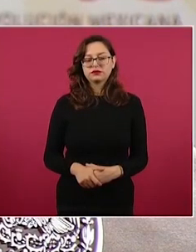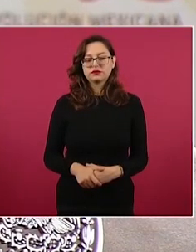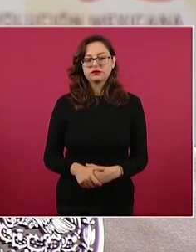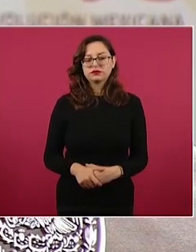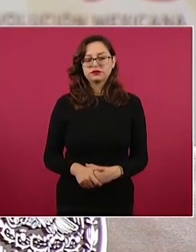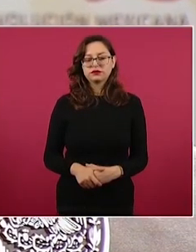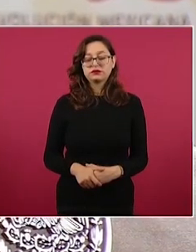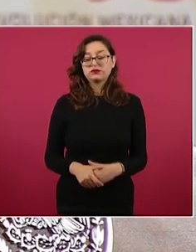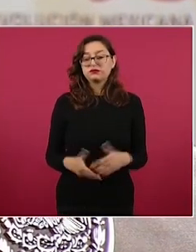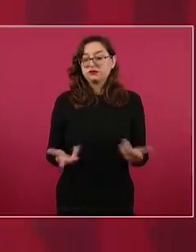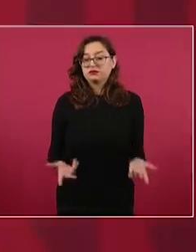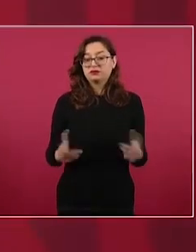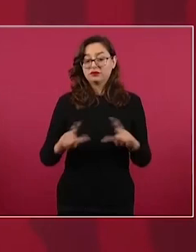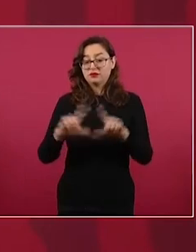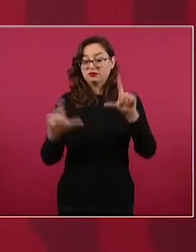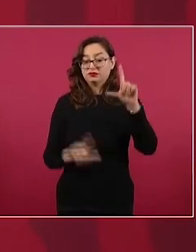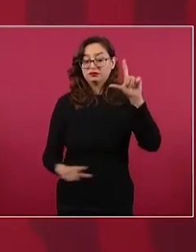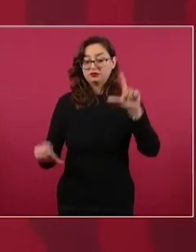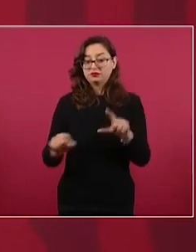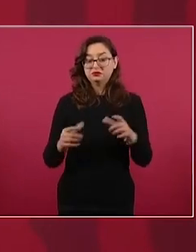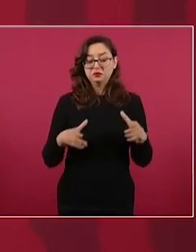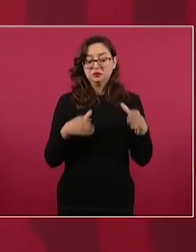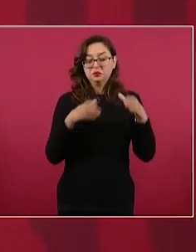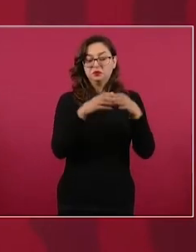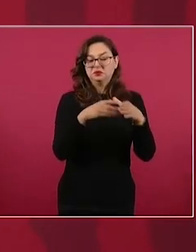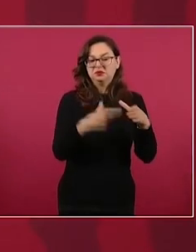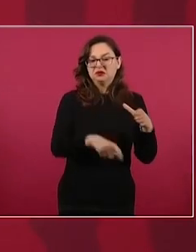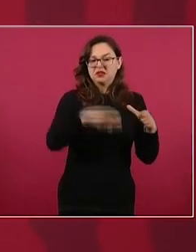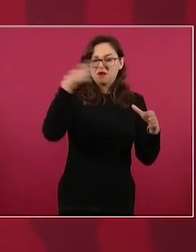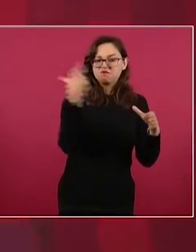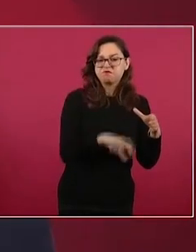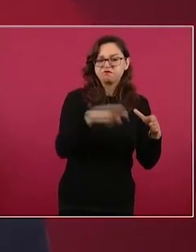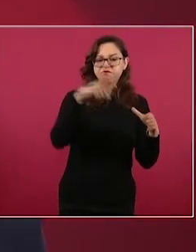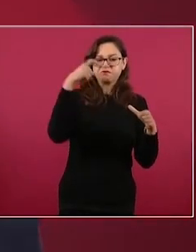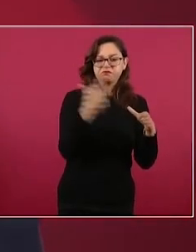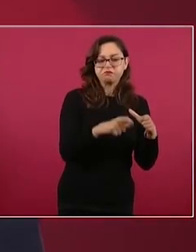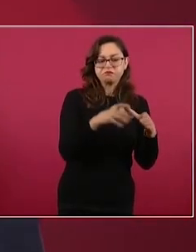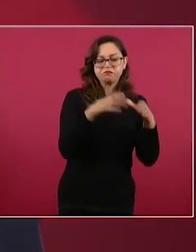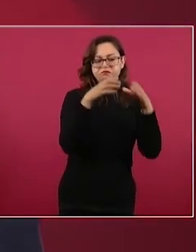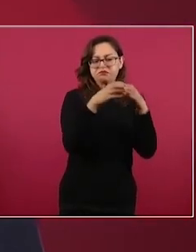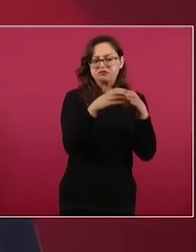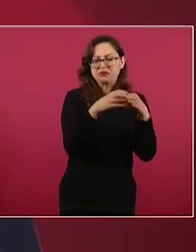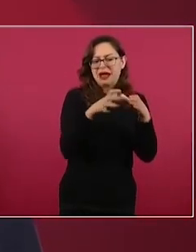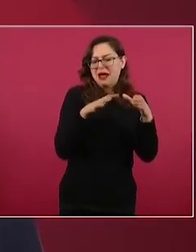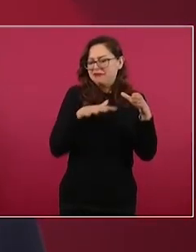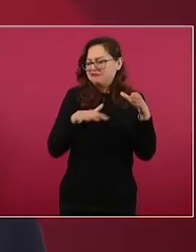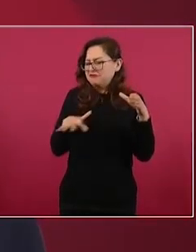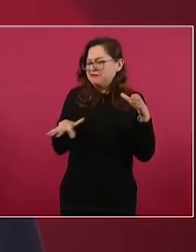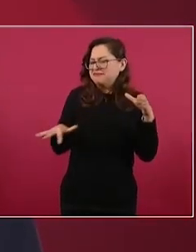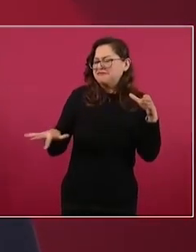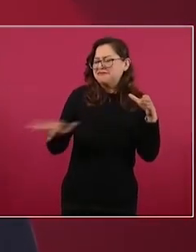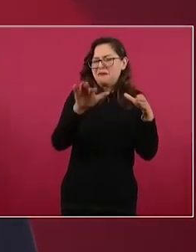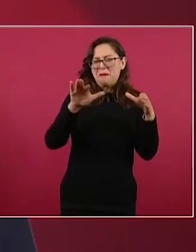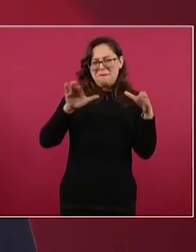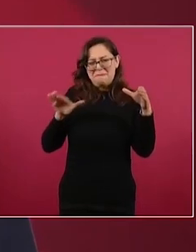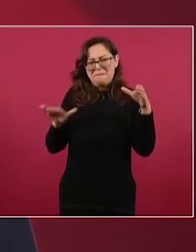de la desigualdad económica y social la corrupción